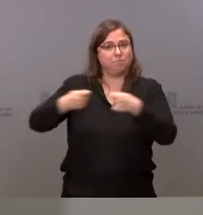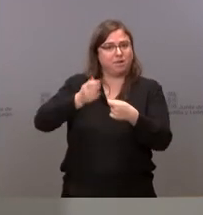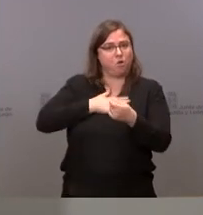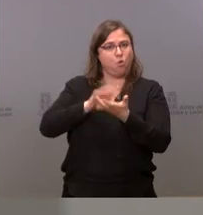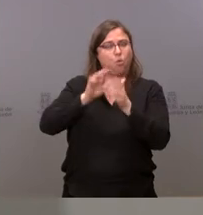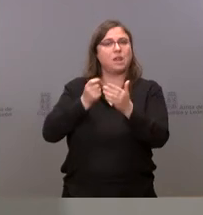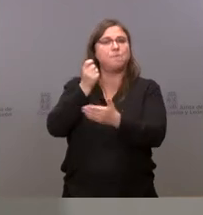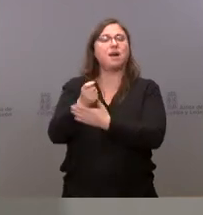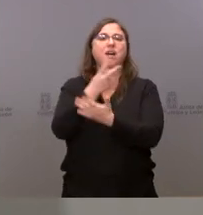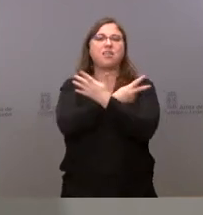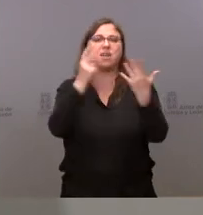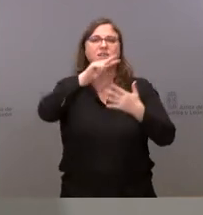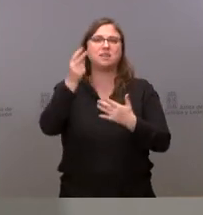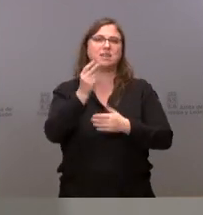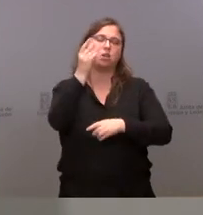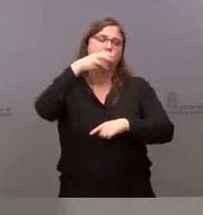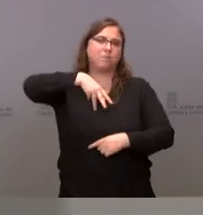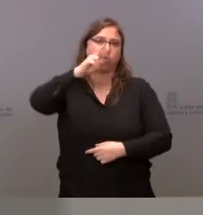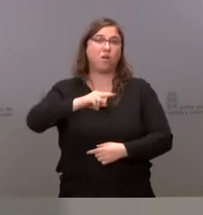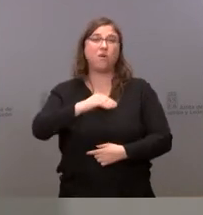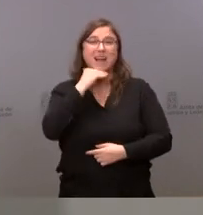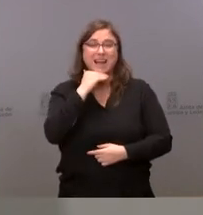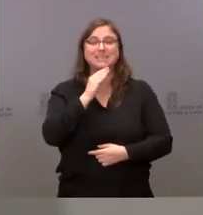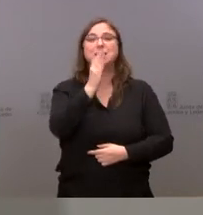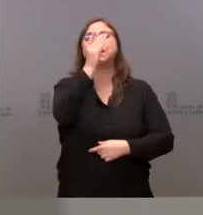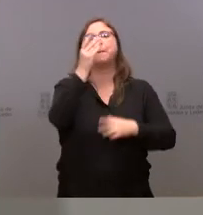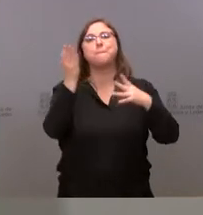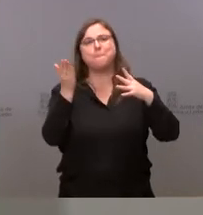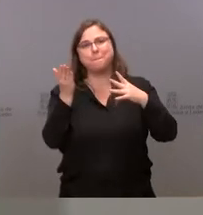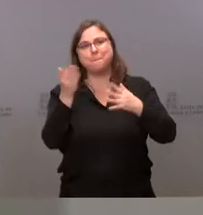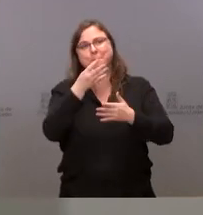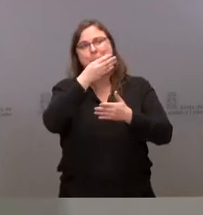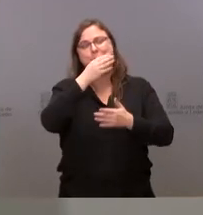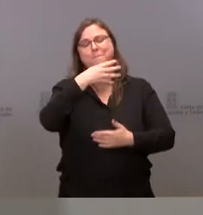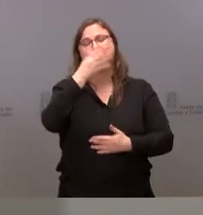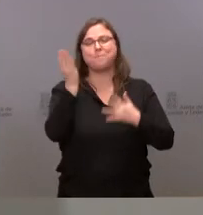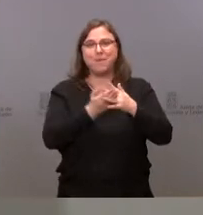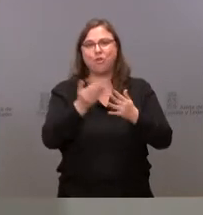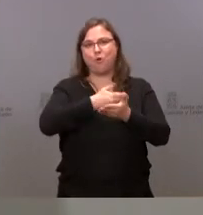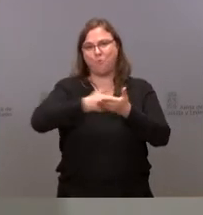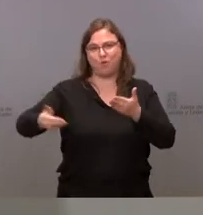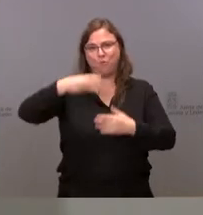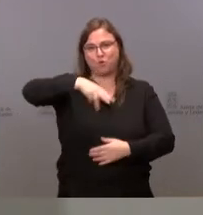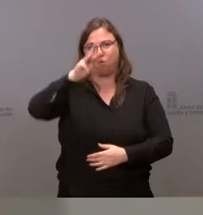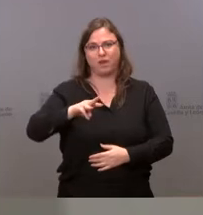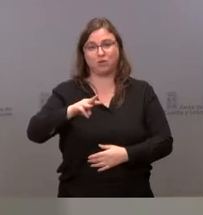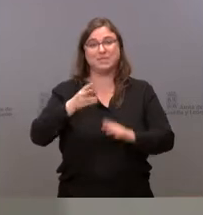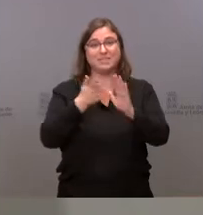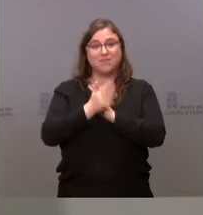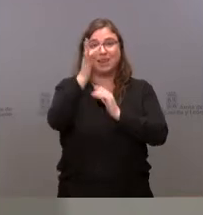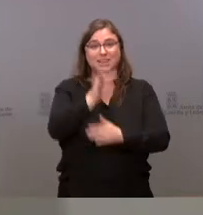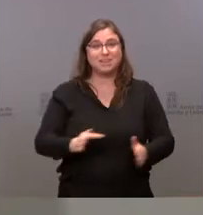total de casi medio millón de metros cuadrados que tiene ese Parque Empresarial del Medio Ambiente. Total, como les digo, 7,8